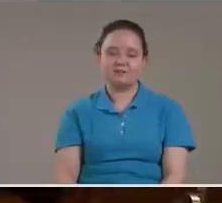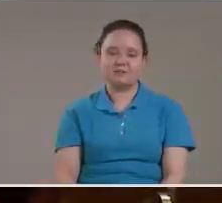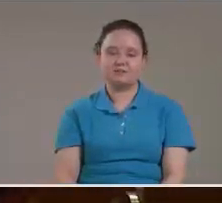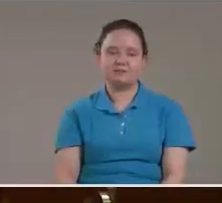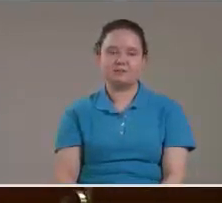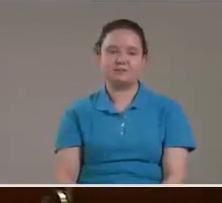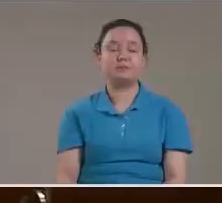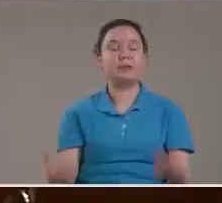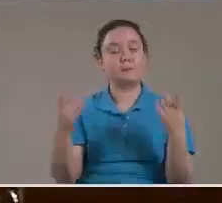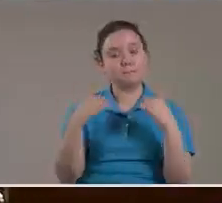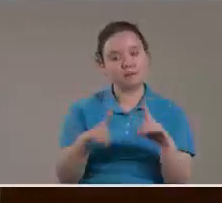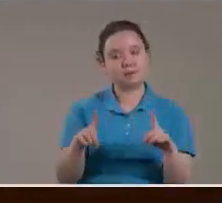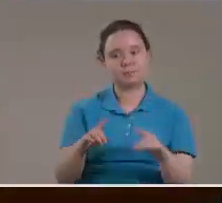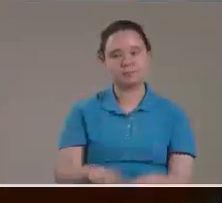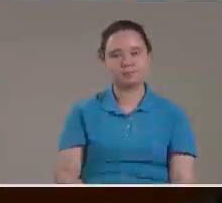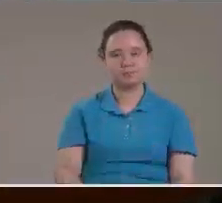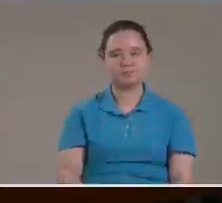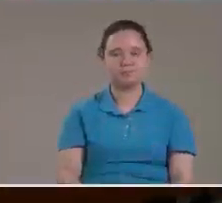Pero